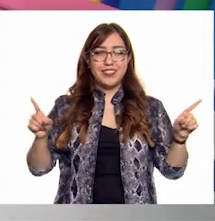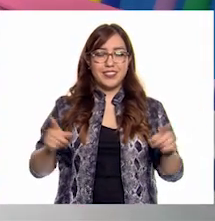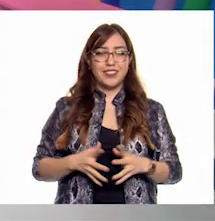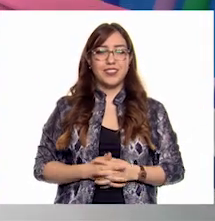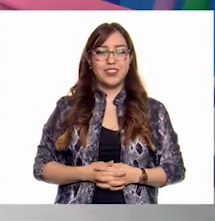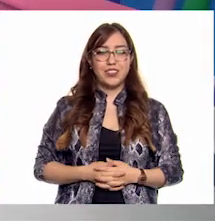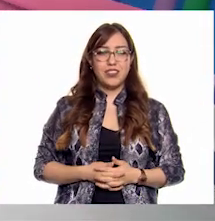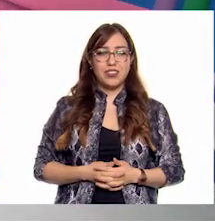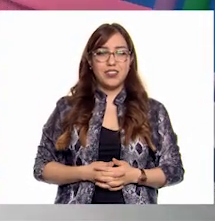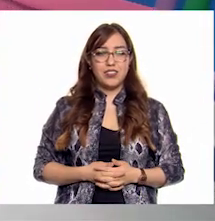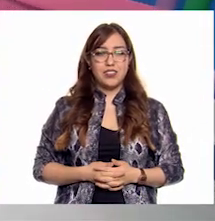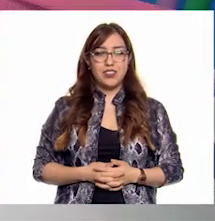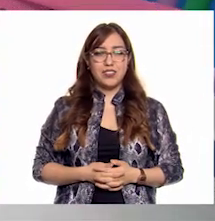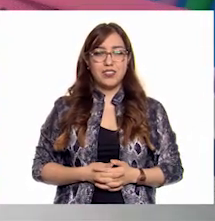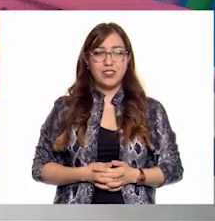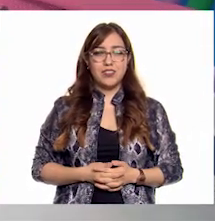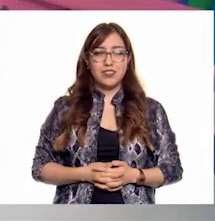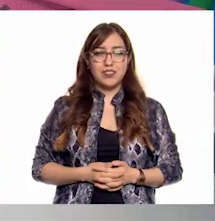Cumpliremos la misión